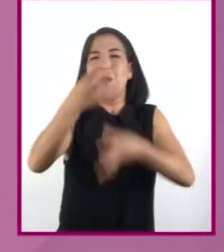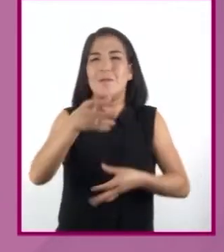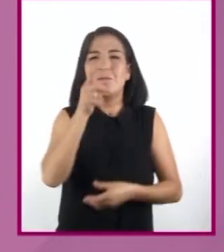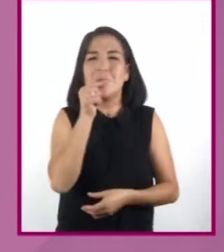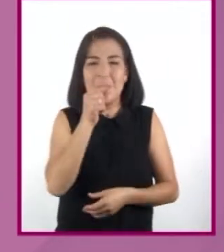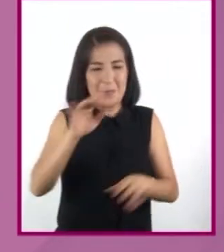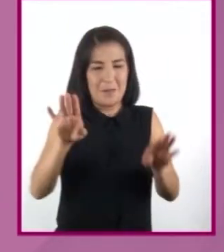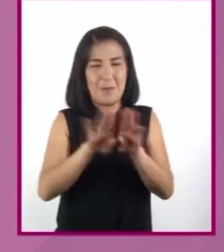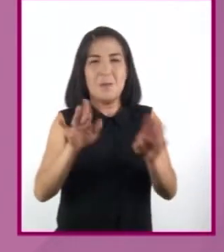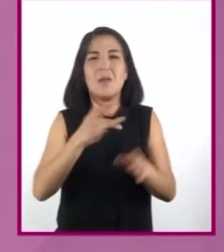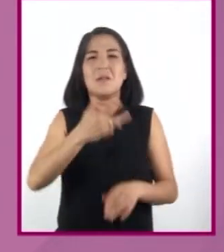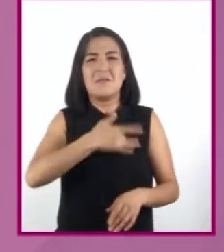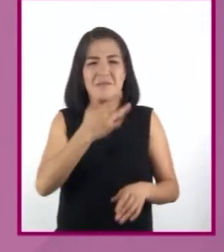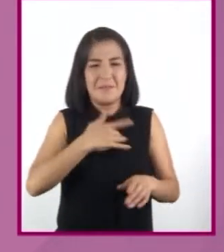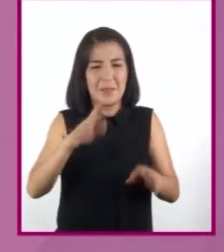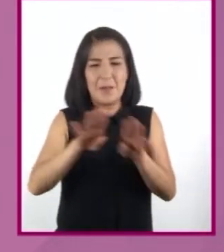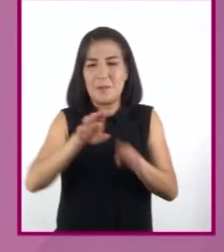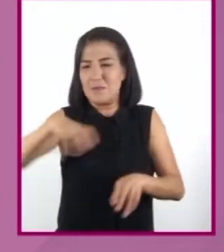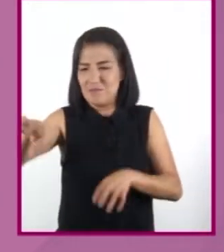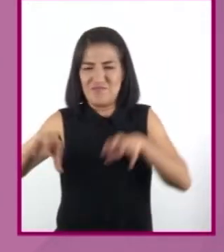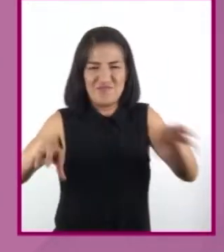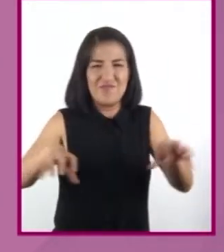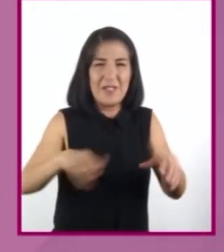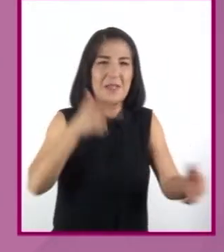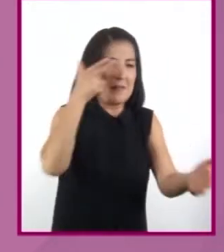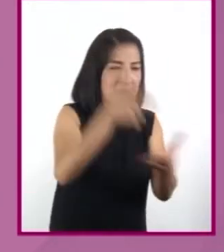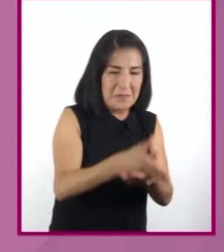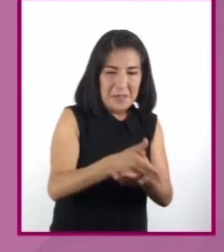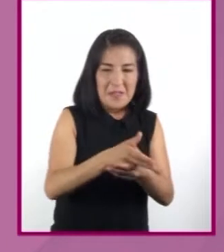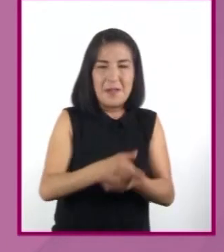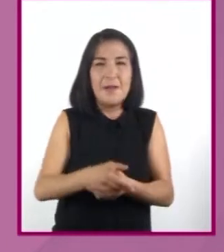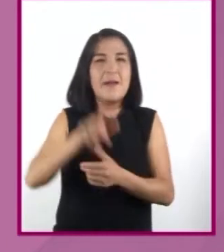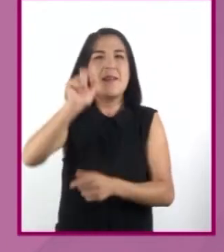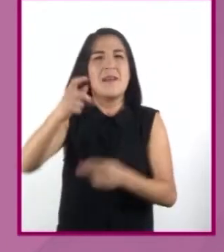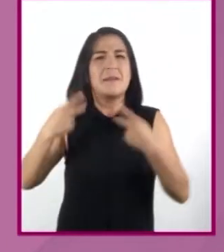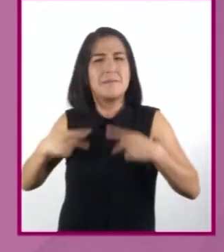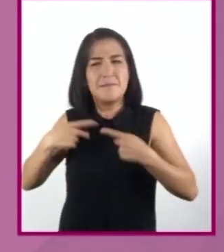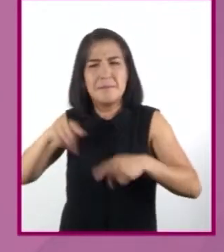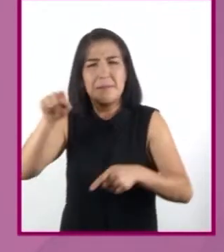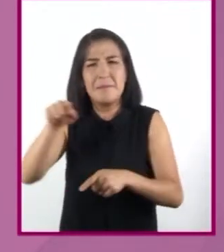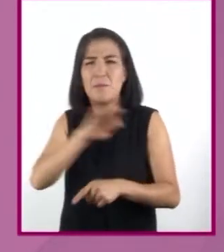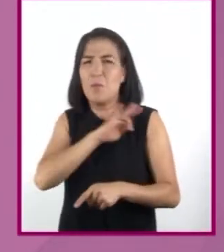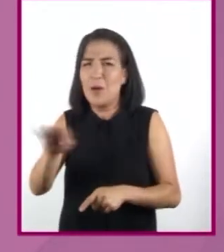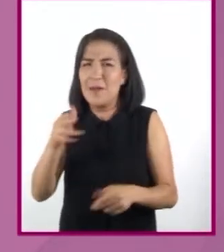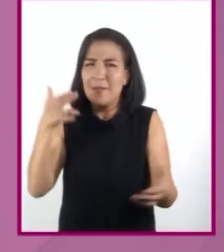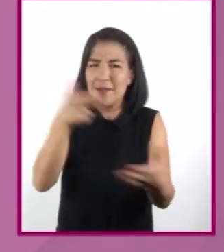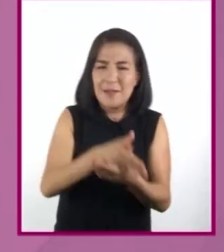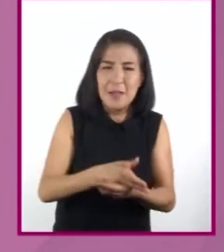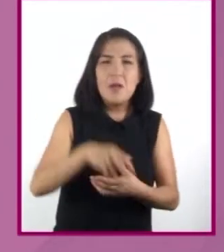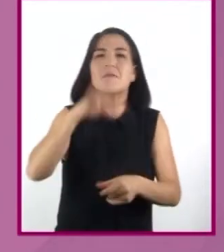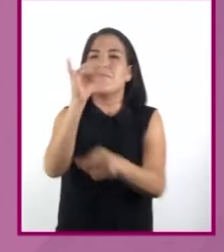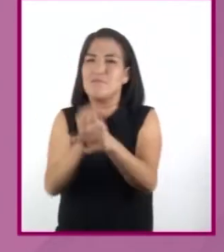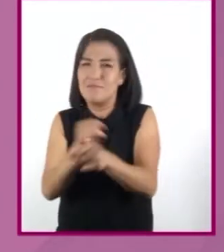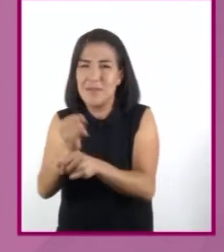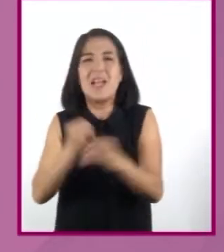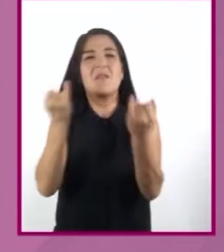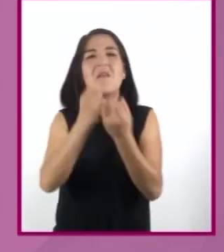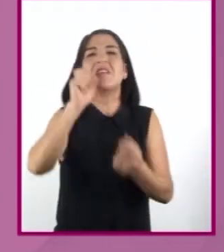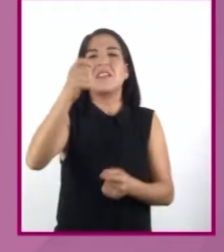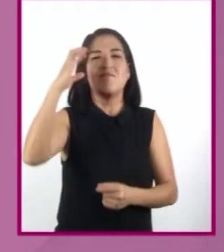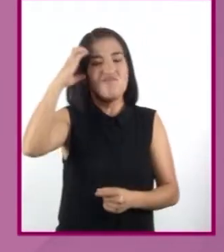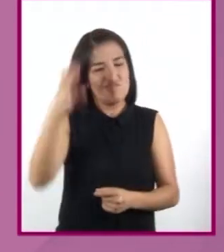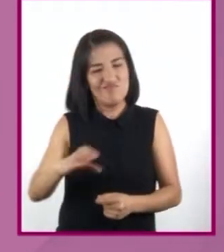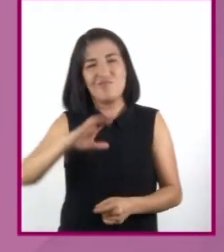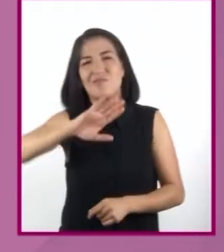sepa de antemano que habrá un crimen, un sospechoso, una investigación y un asesino.